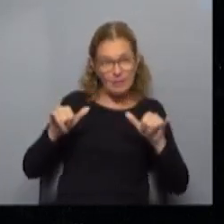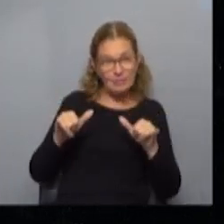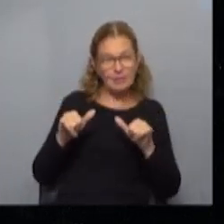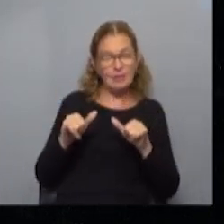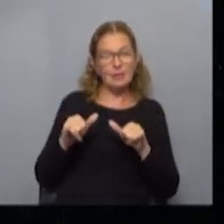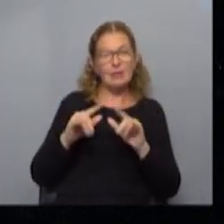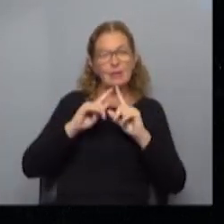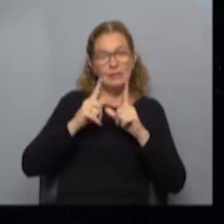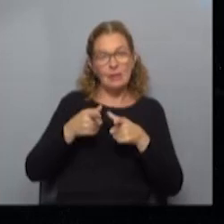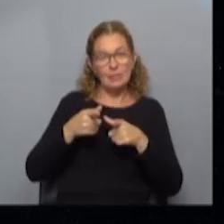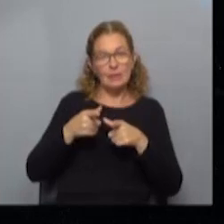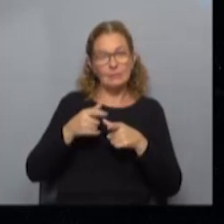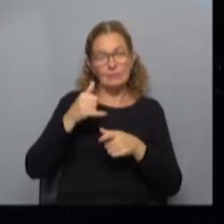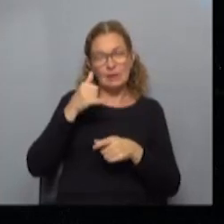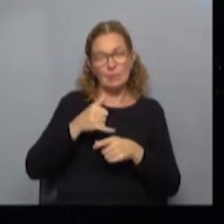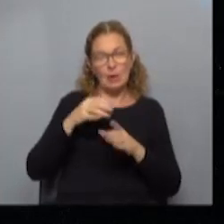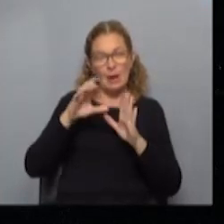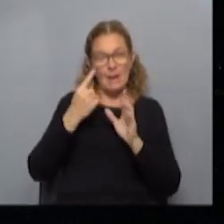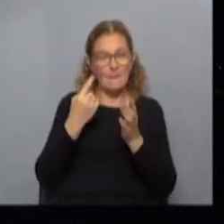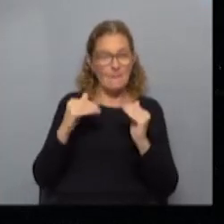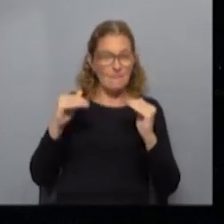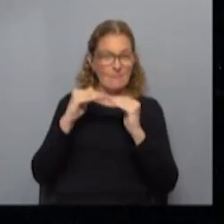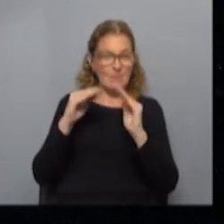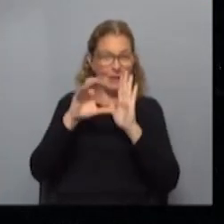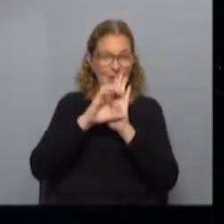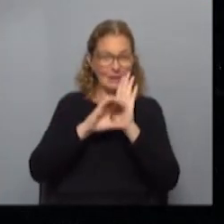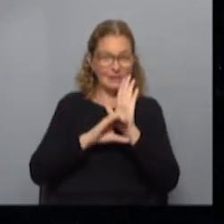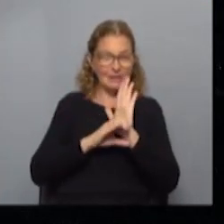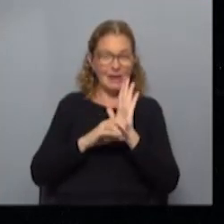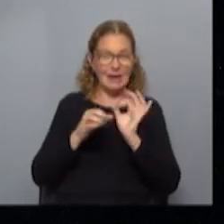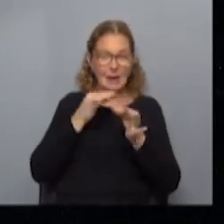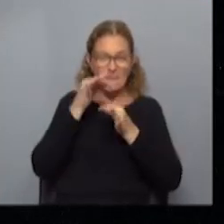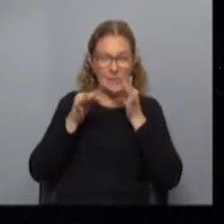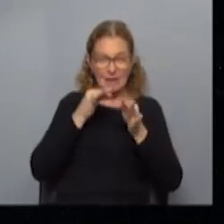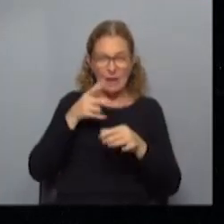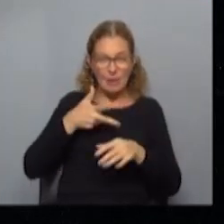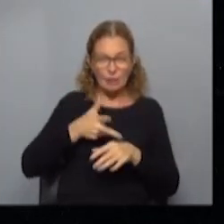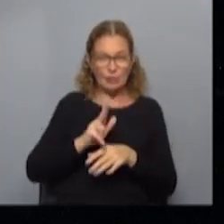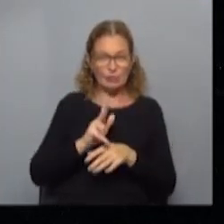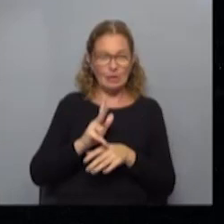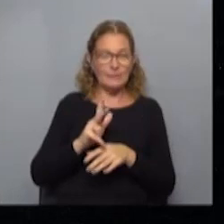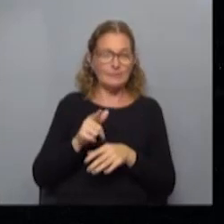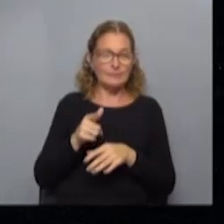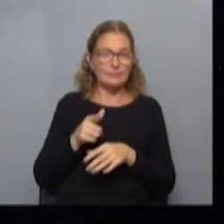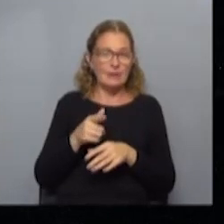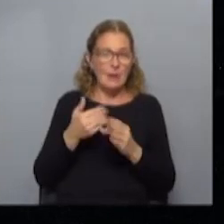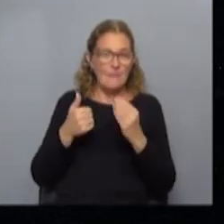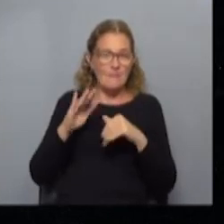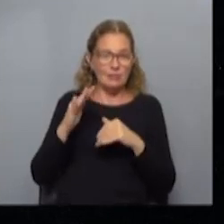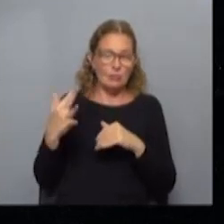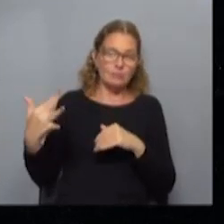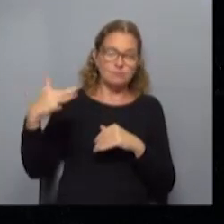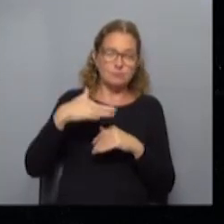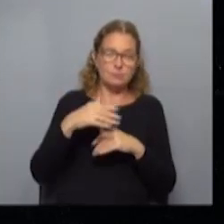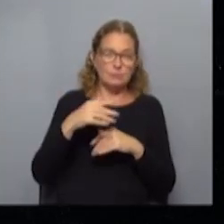también tenemos la misma característica de lo que explicaba el colega de Rocha de que nuestra mayor afluencia